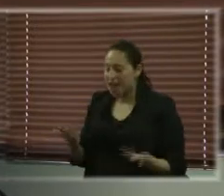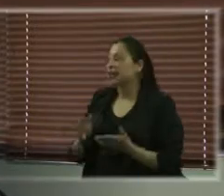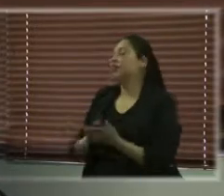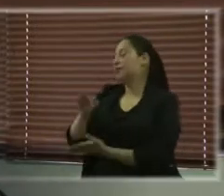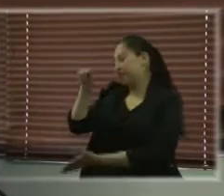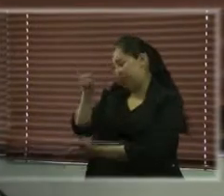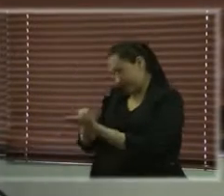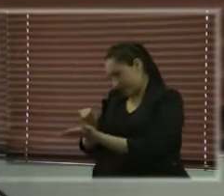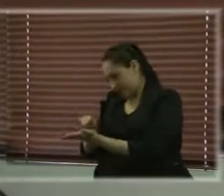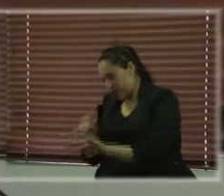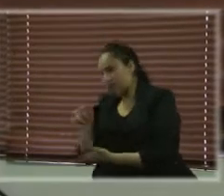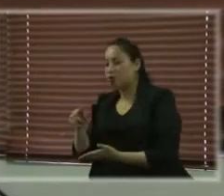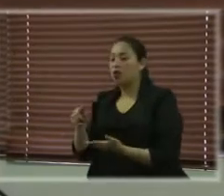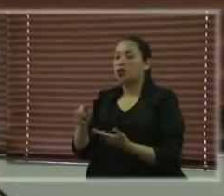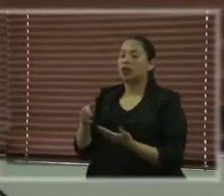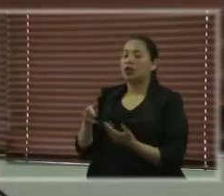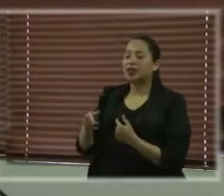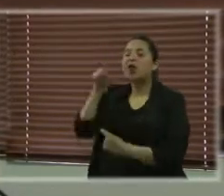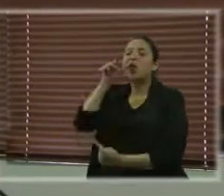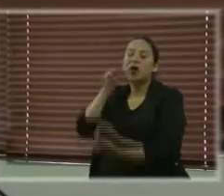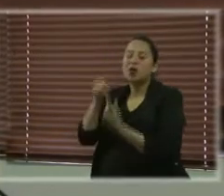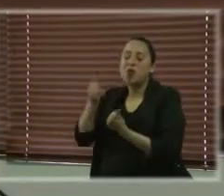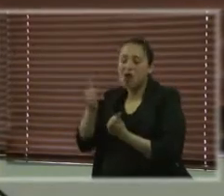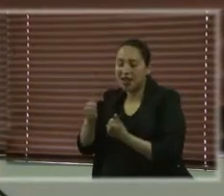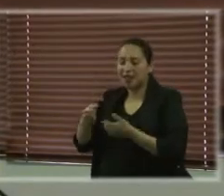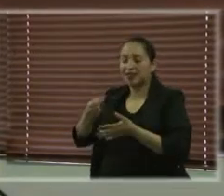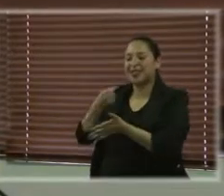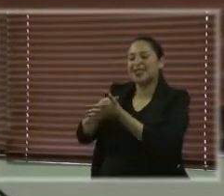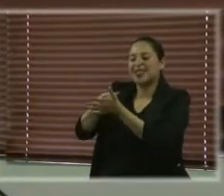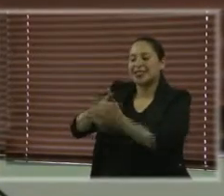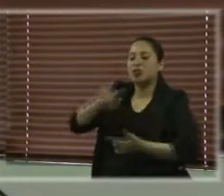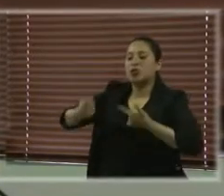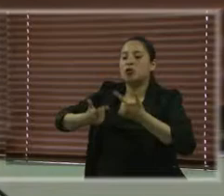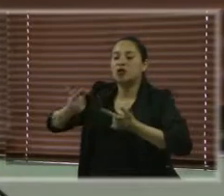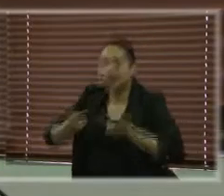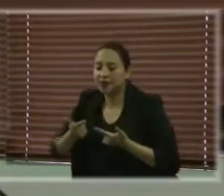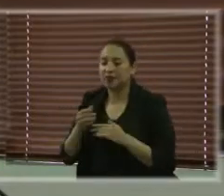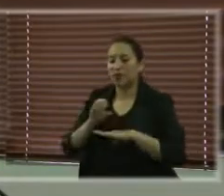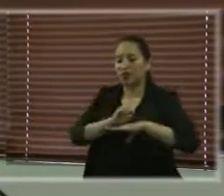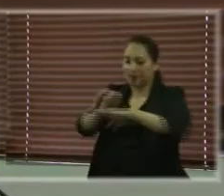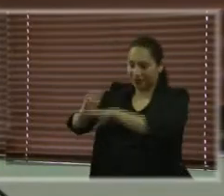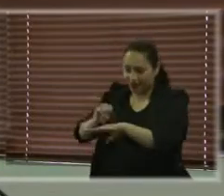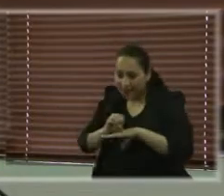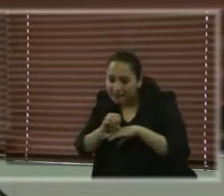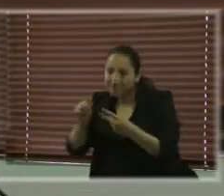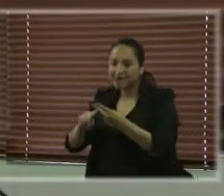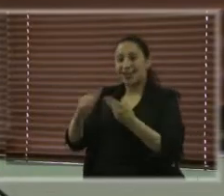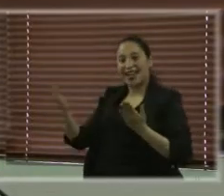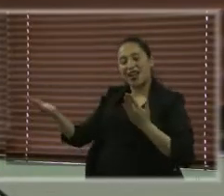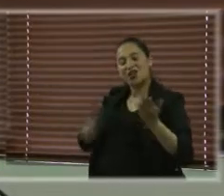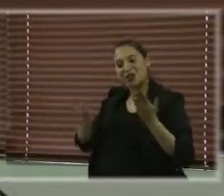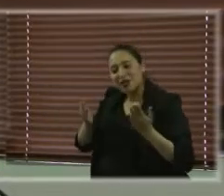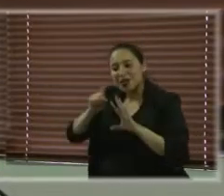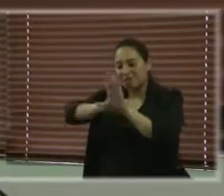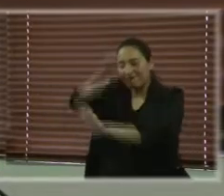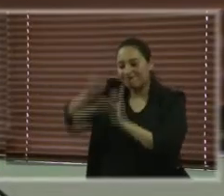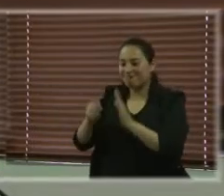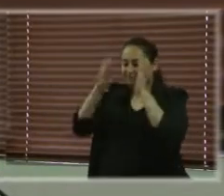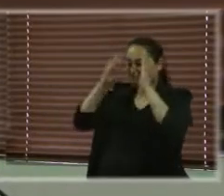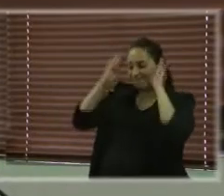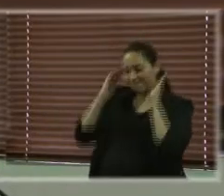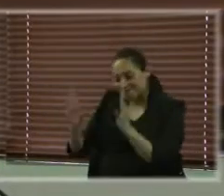también ha sido parte de esta lucha, de que esas organizaciones, de que los servicios de